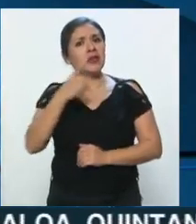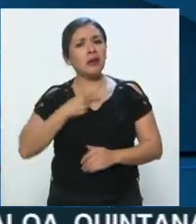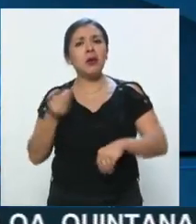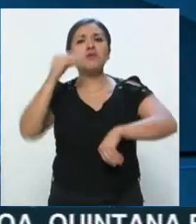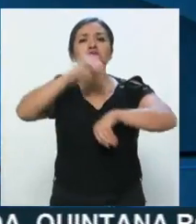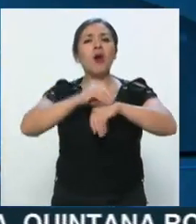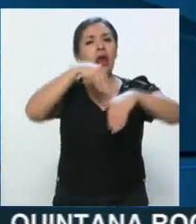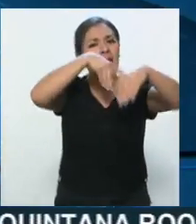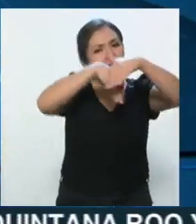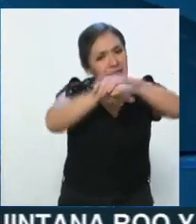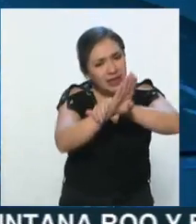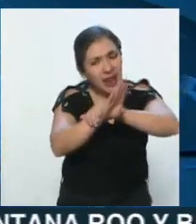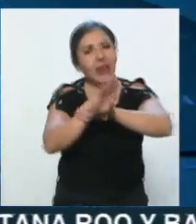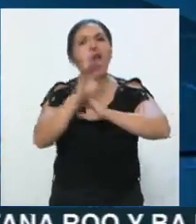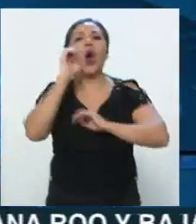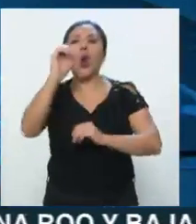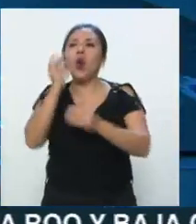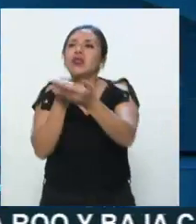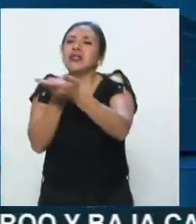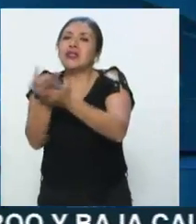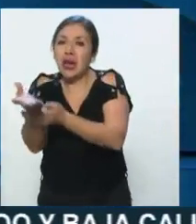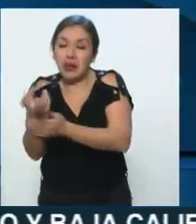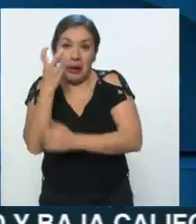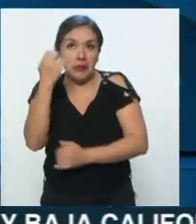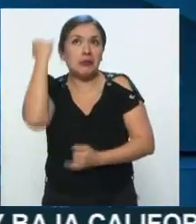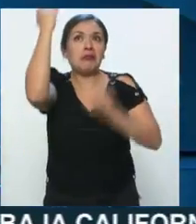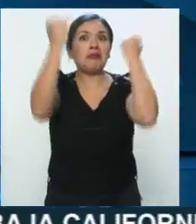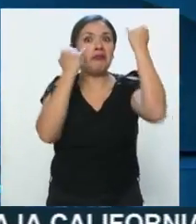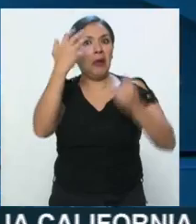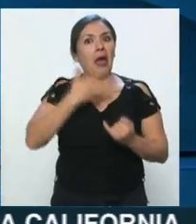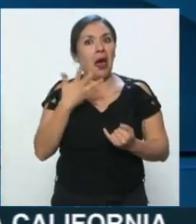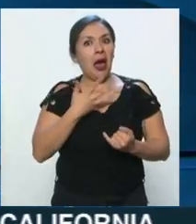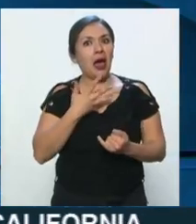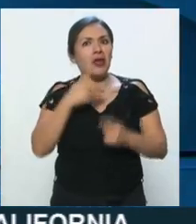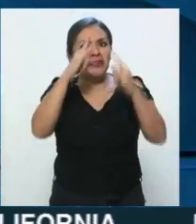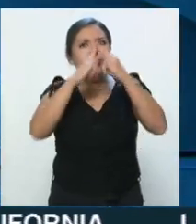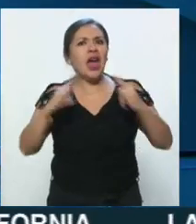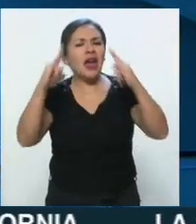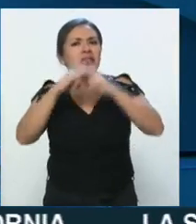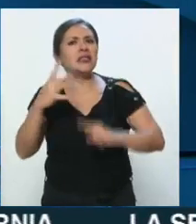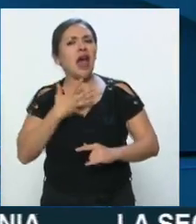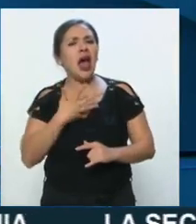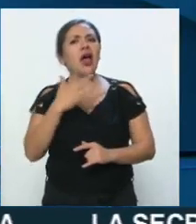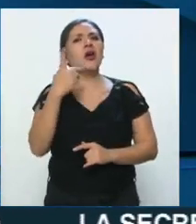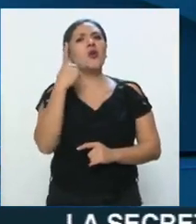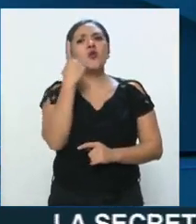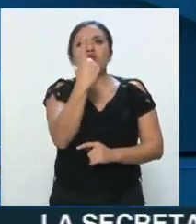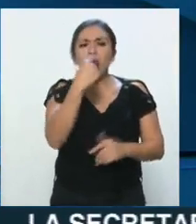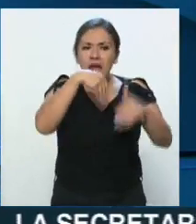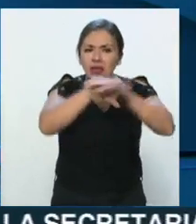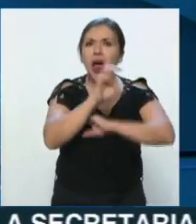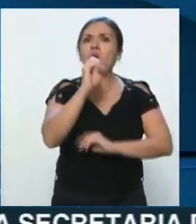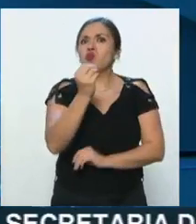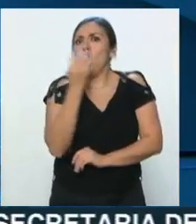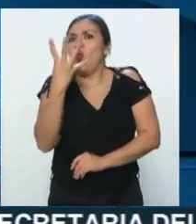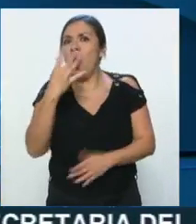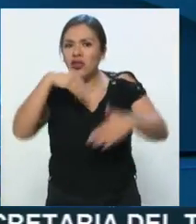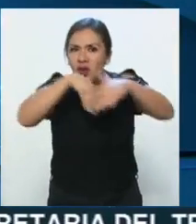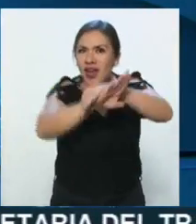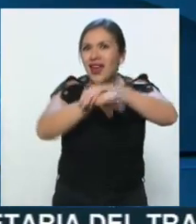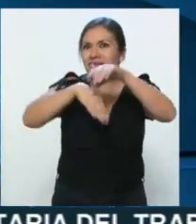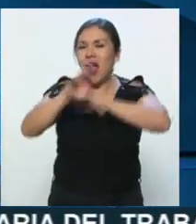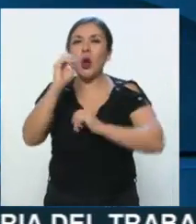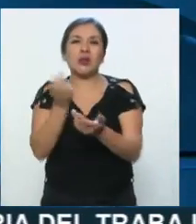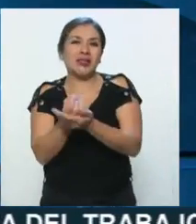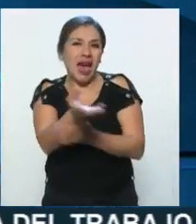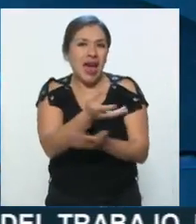una salida que eso no se nos había ocurrido. Hay tianguis que tienen cuatro entradas y cuatro salidas, no solo hay una. Entonces, desde la